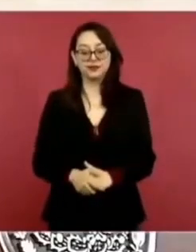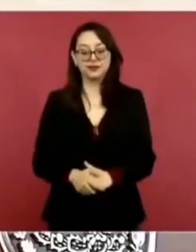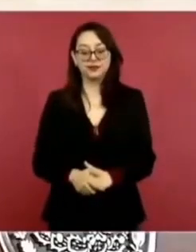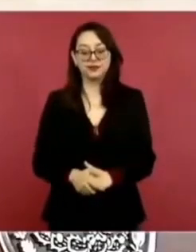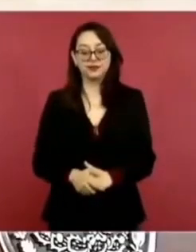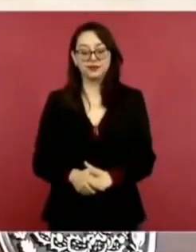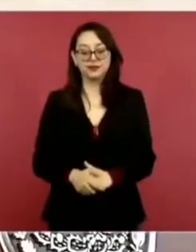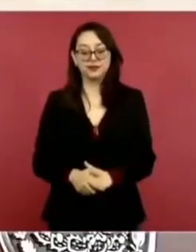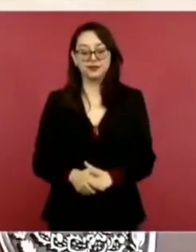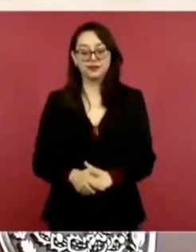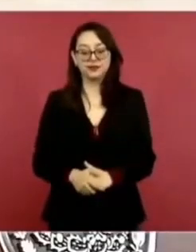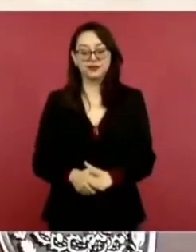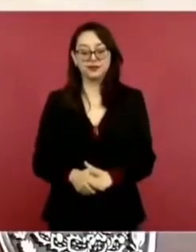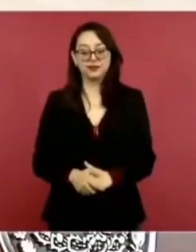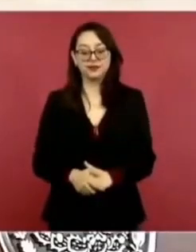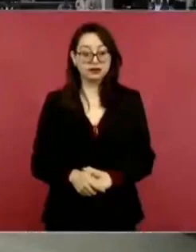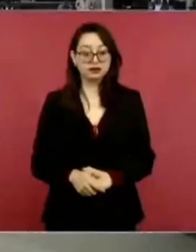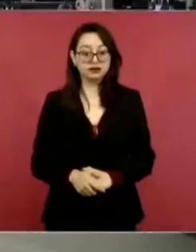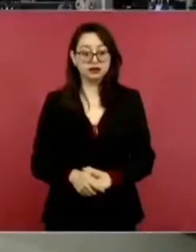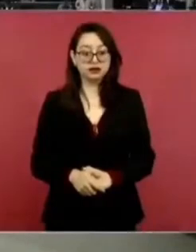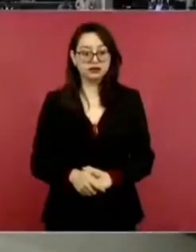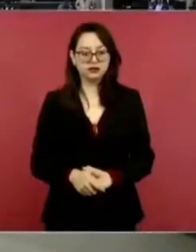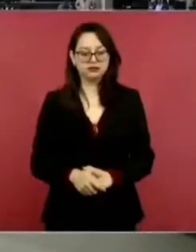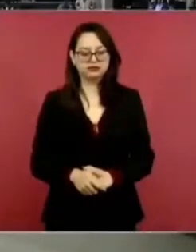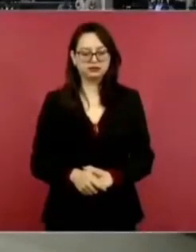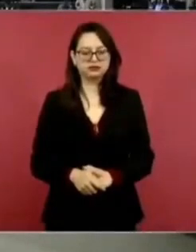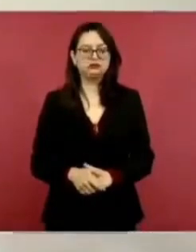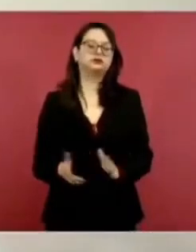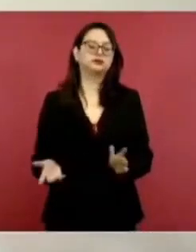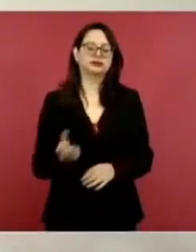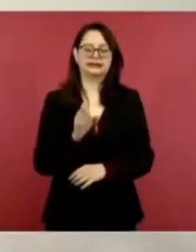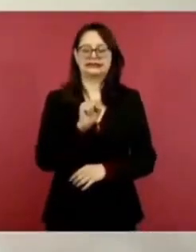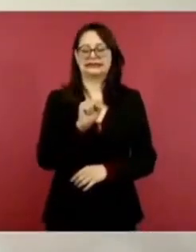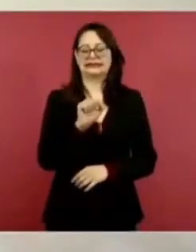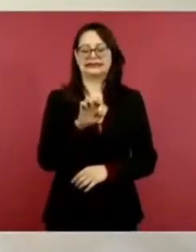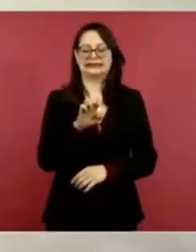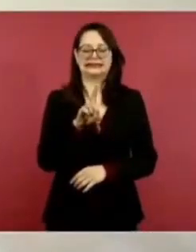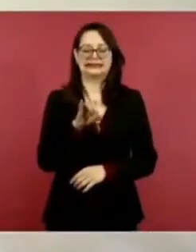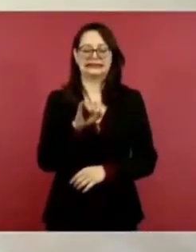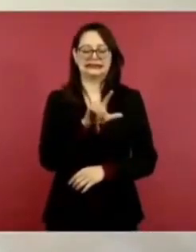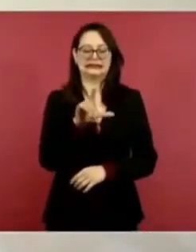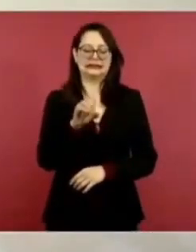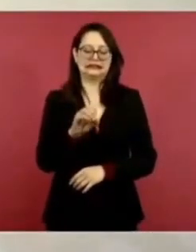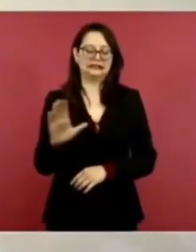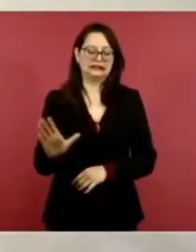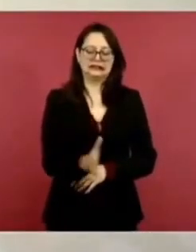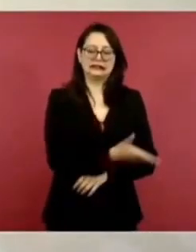¿Quién? Ah, sí, Cicedillo. No, pero estoy hablando de Fox.